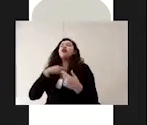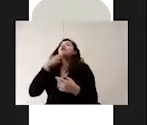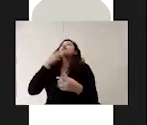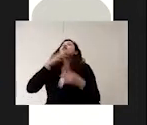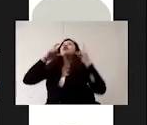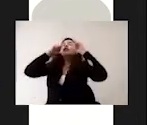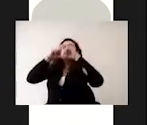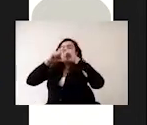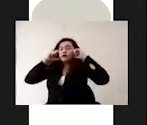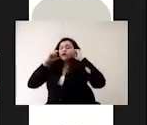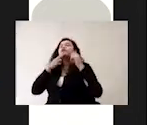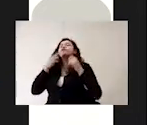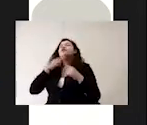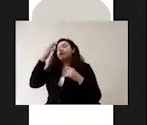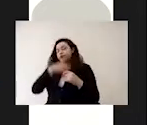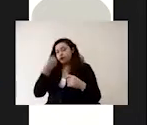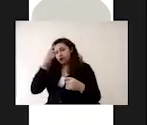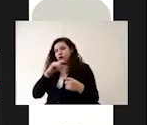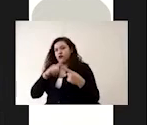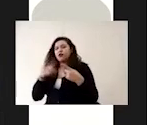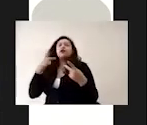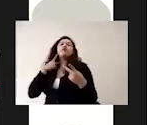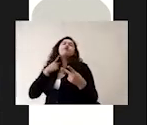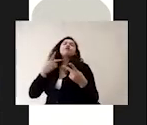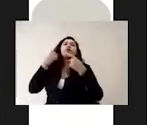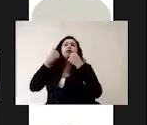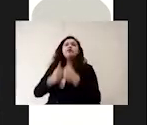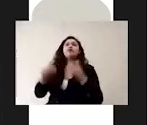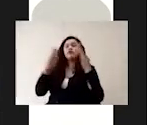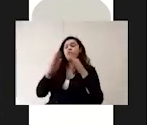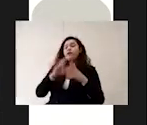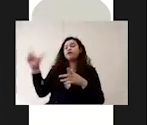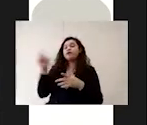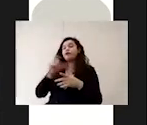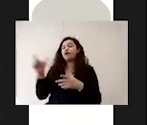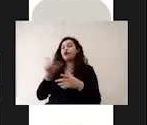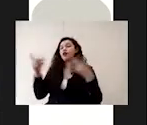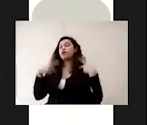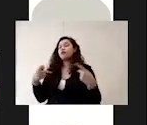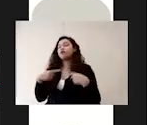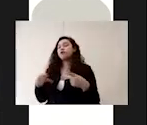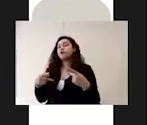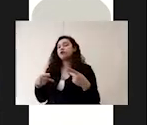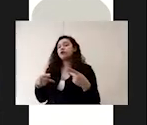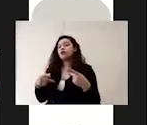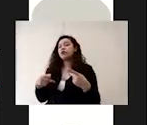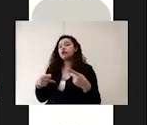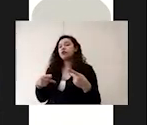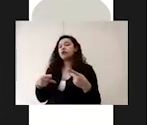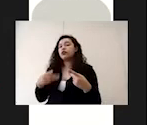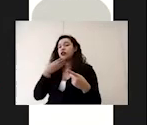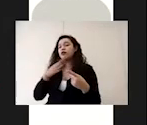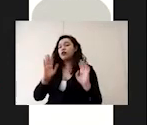cubrebocas aplicar la política de quedarse en casa cuando no se encuentre bien cualquier alumna alumno